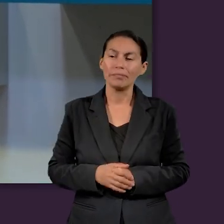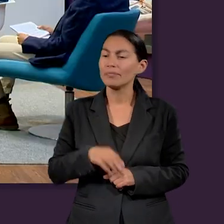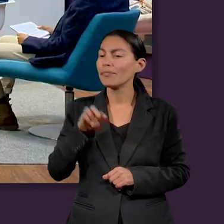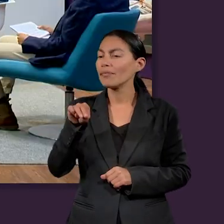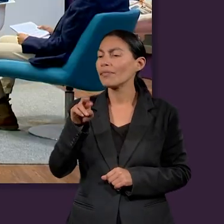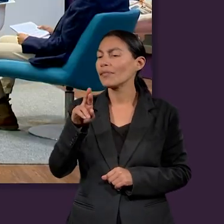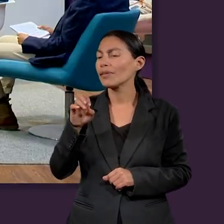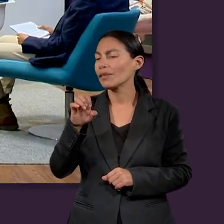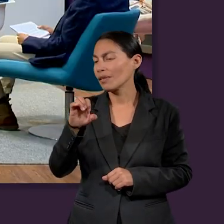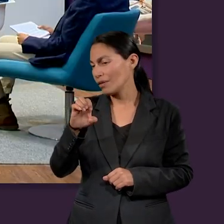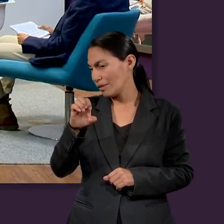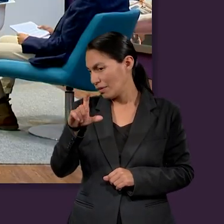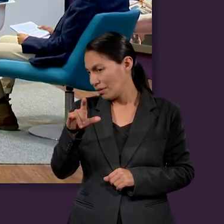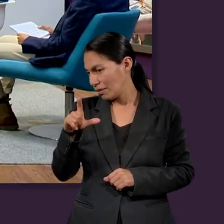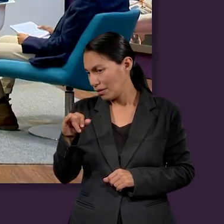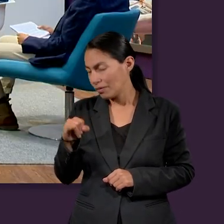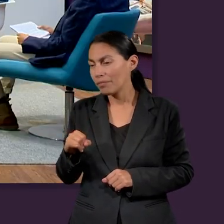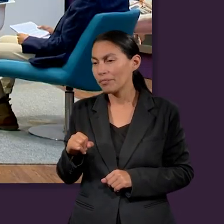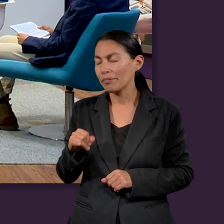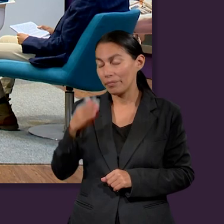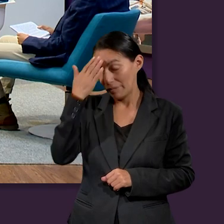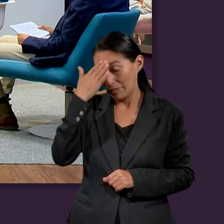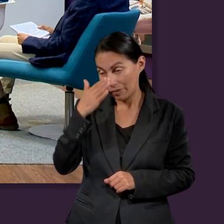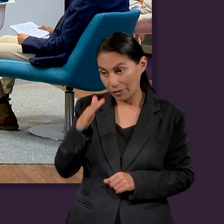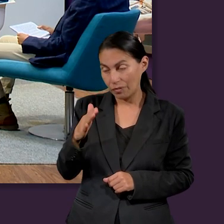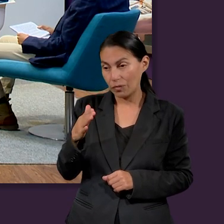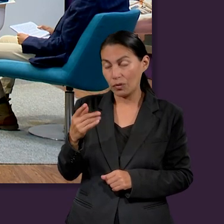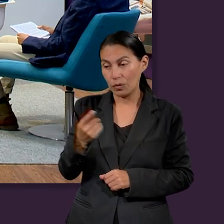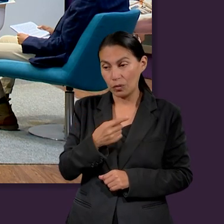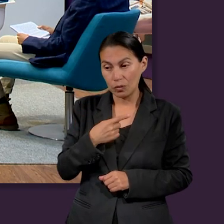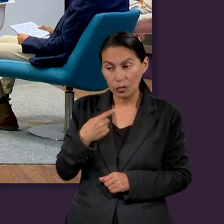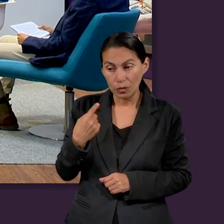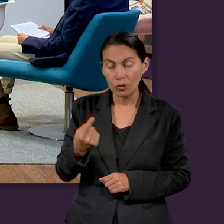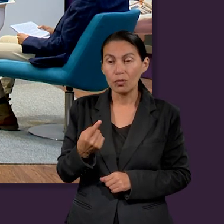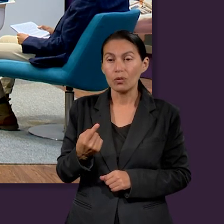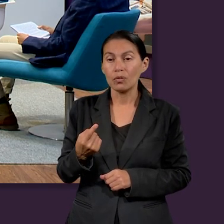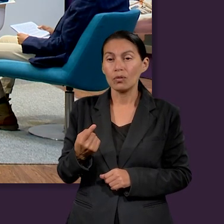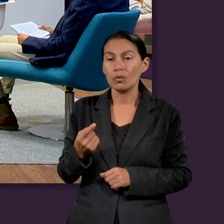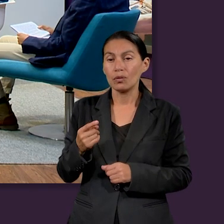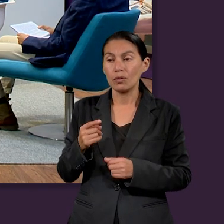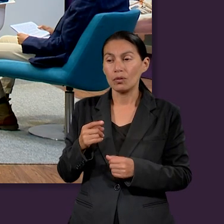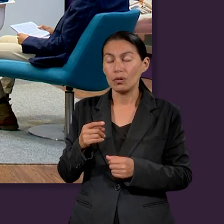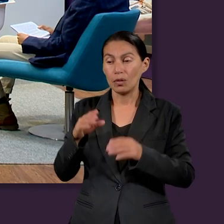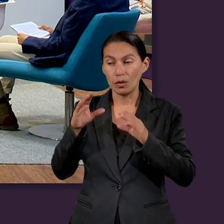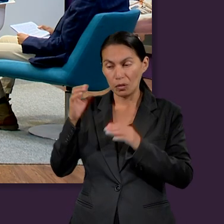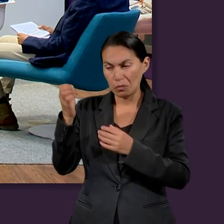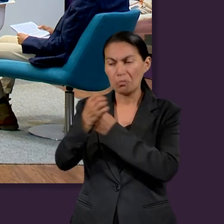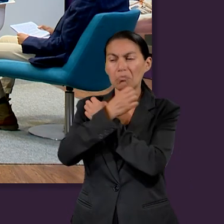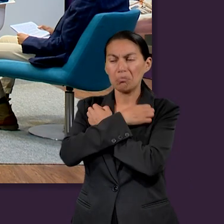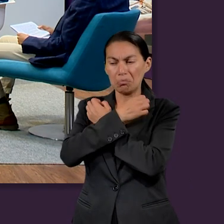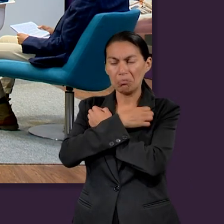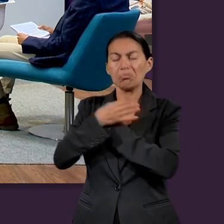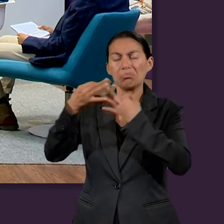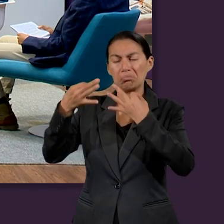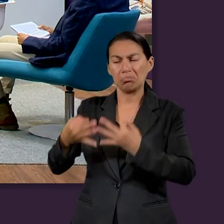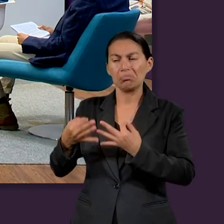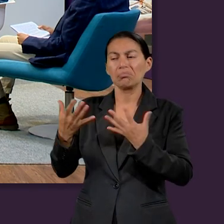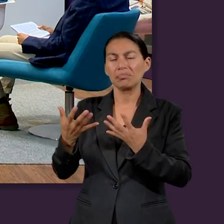pues, ser responsables. Pero si vamos más allá también, Marielly, pues sabemos que